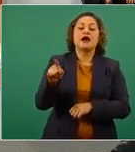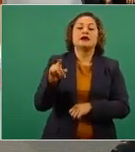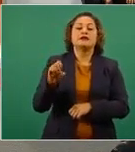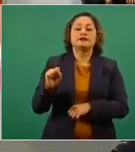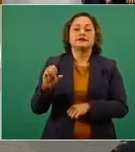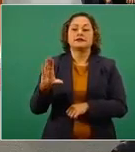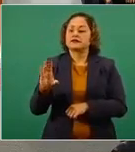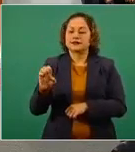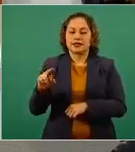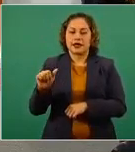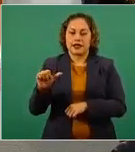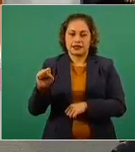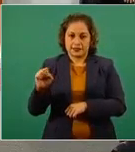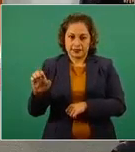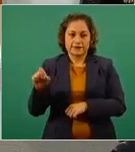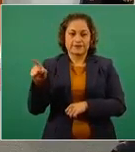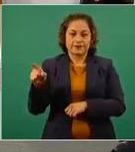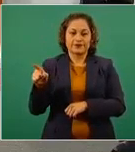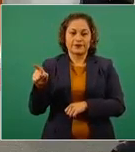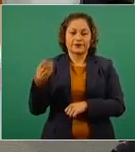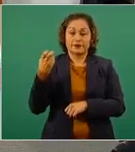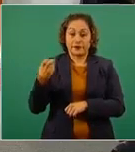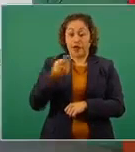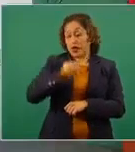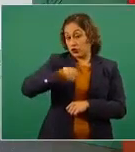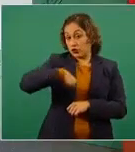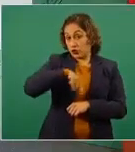y nosotros, con nuestras atribuciones,